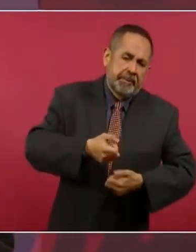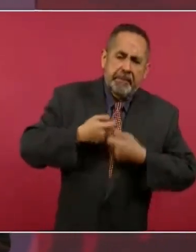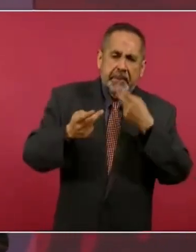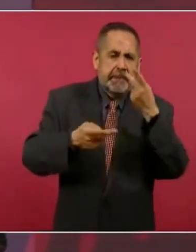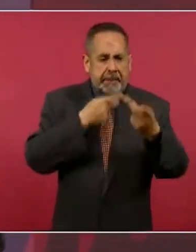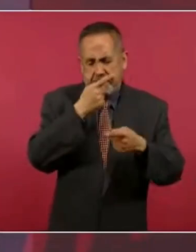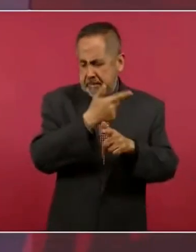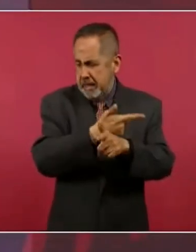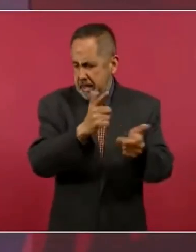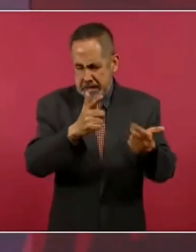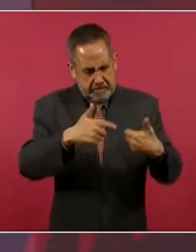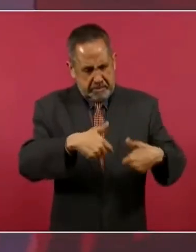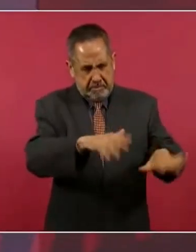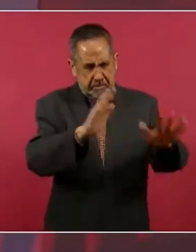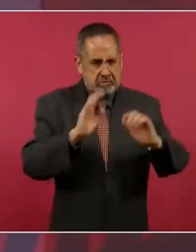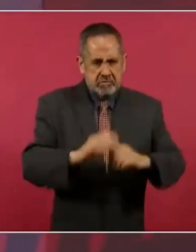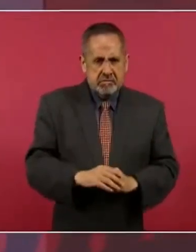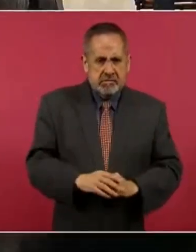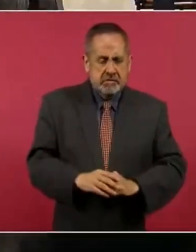que si